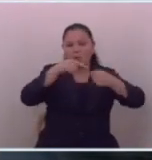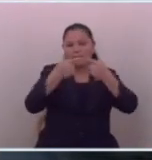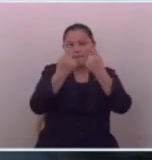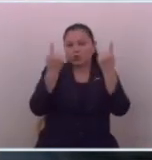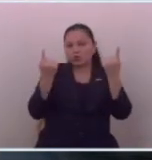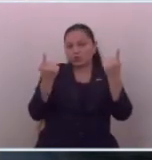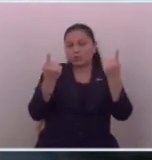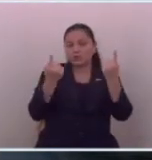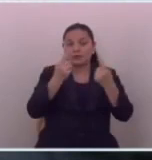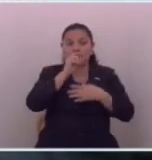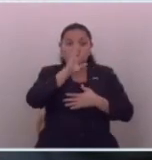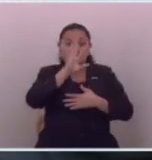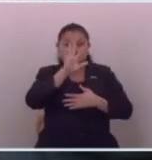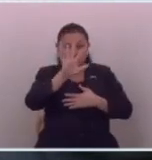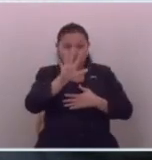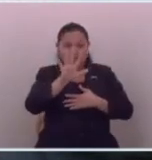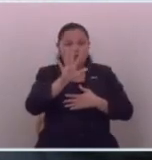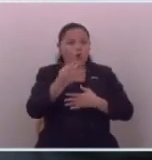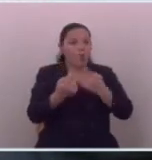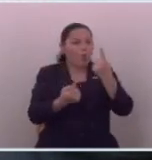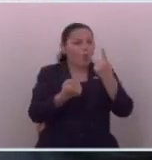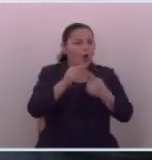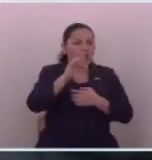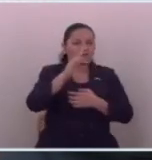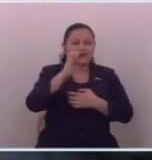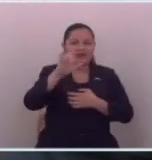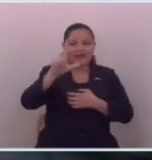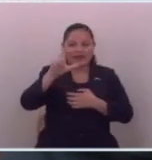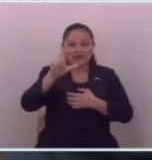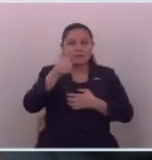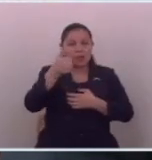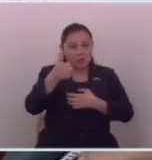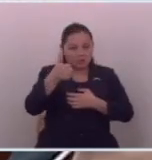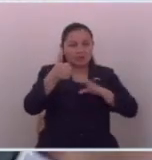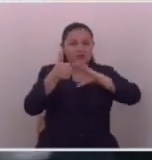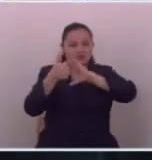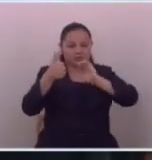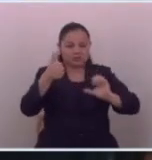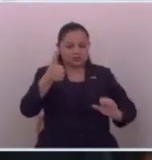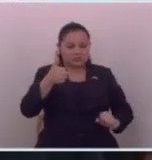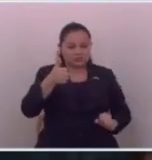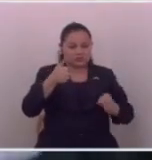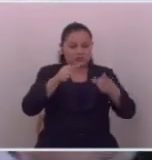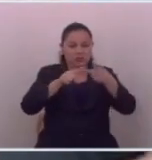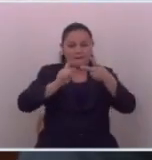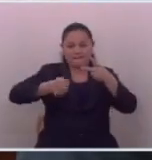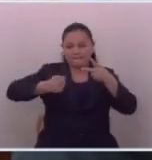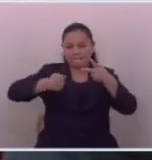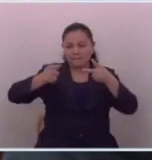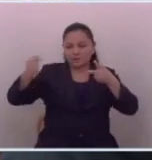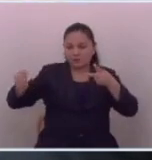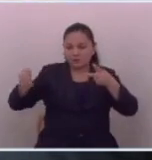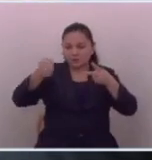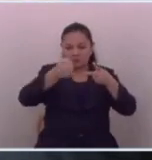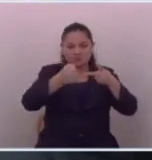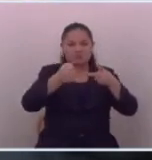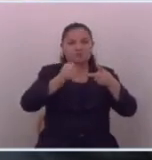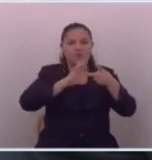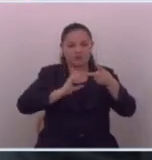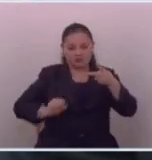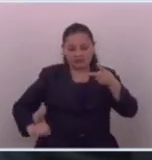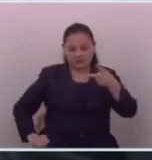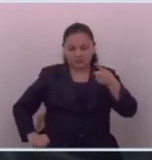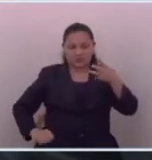Ellos decían qué fiscal estaba bien para El Salvador, qué magistrado estaba bien para El Salvador, qué